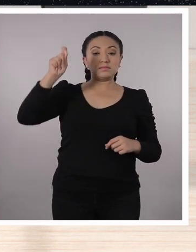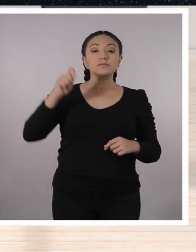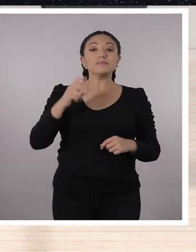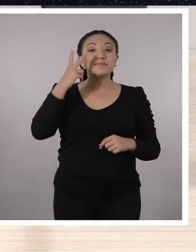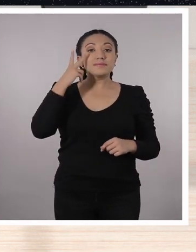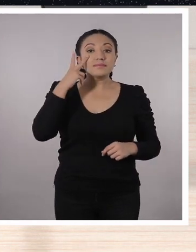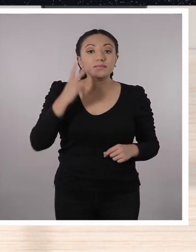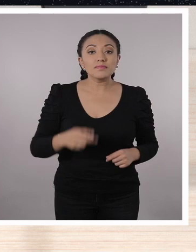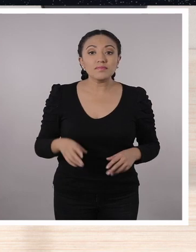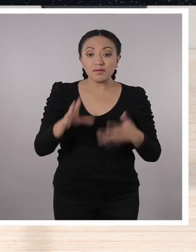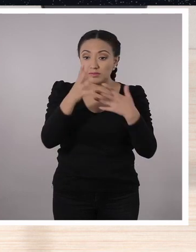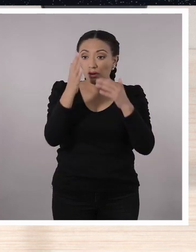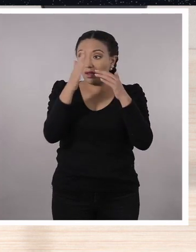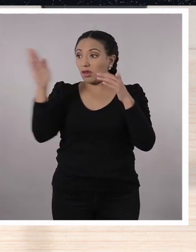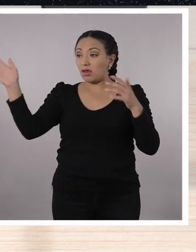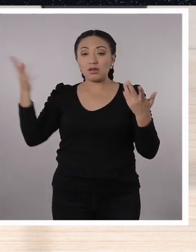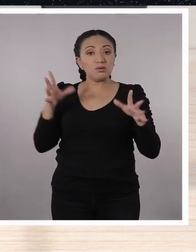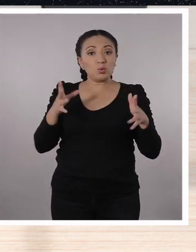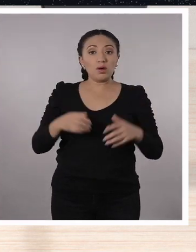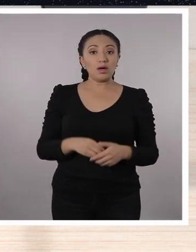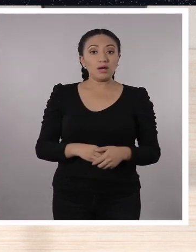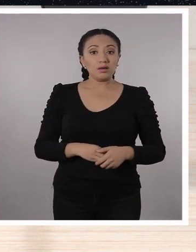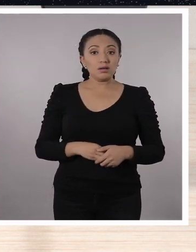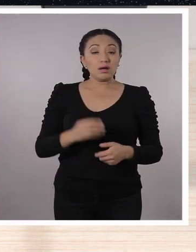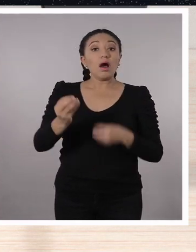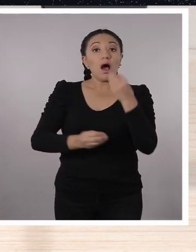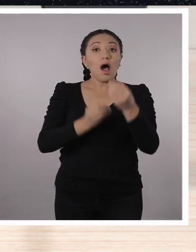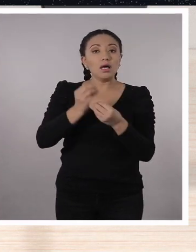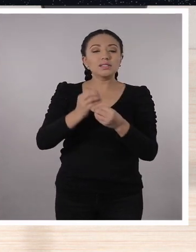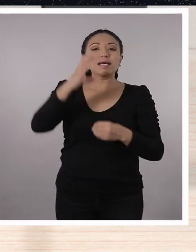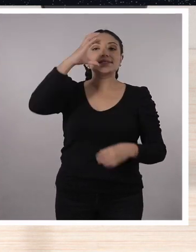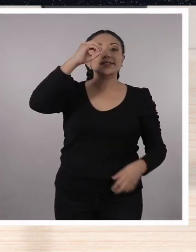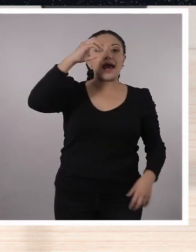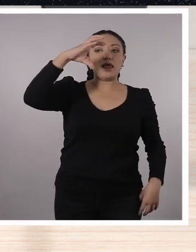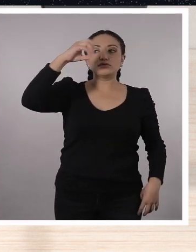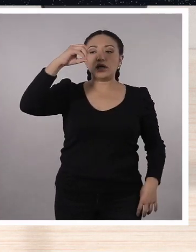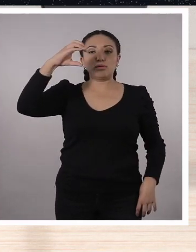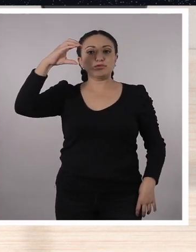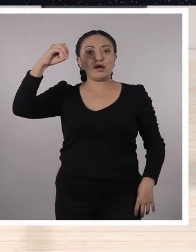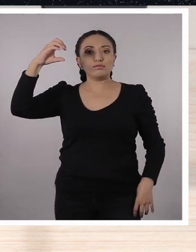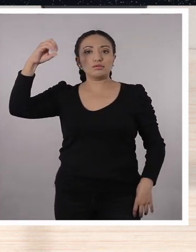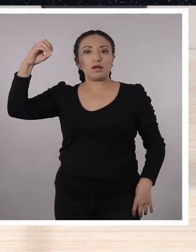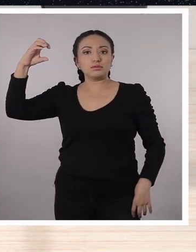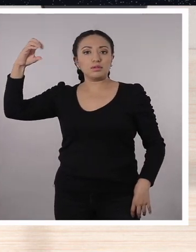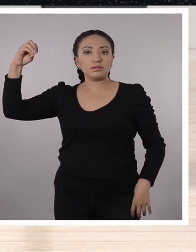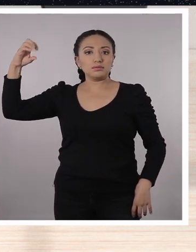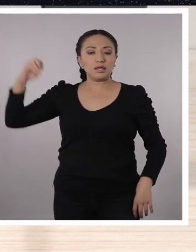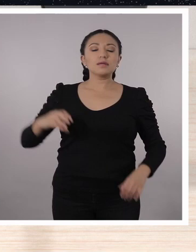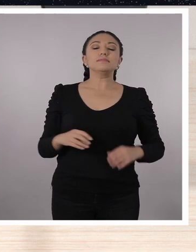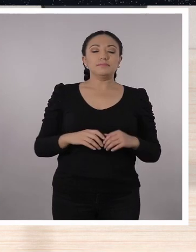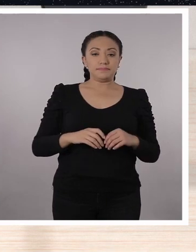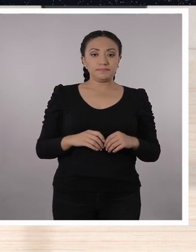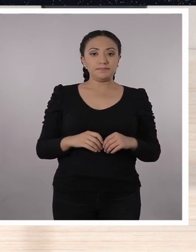Miren, pero aquí no tengo más cifras. Entonces, ¿qué hacemos ahí directamente? Aumentamos ceros.